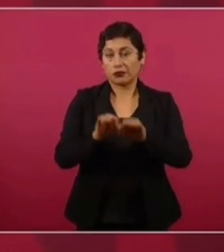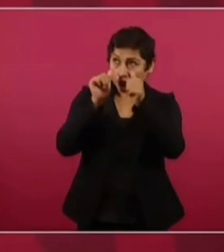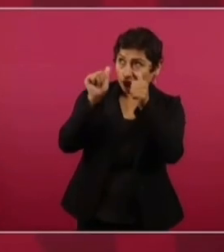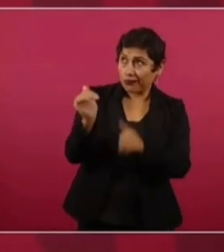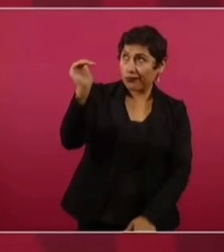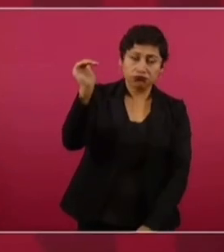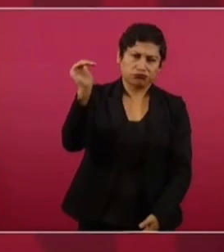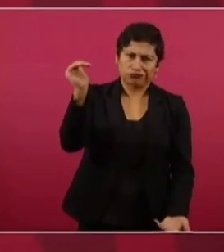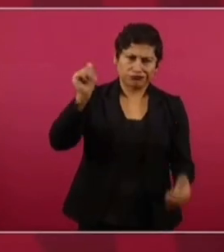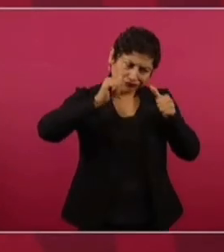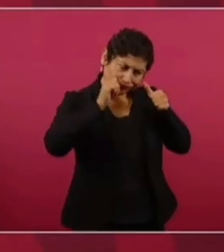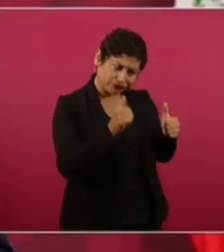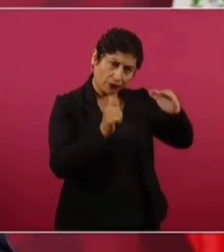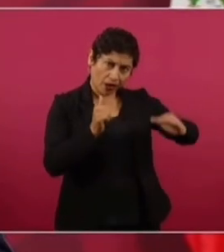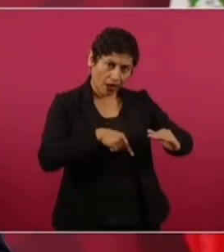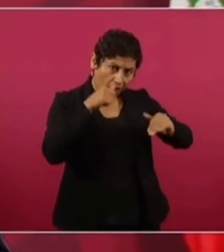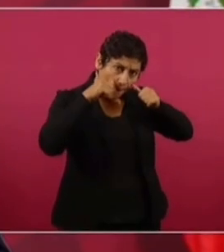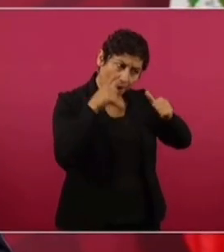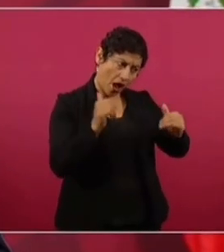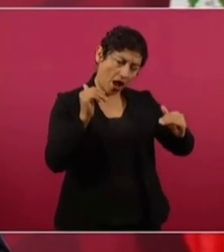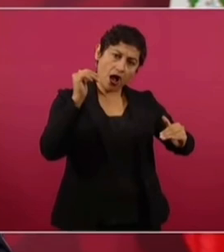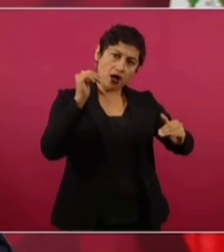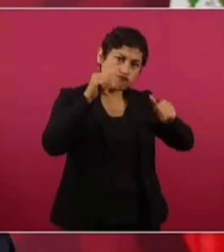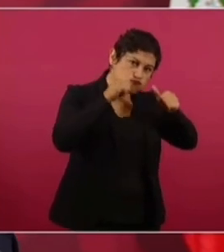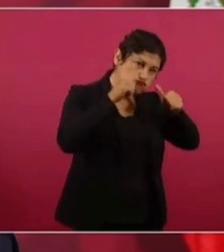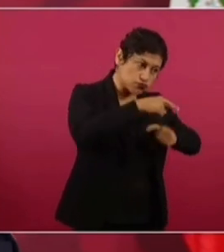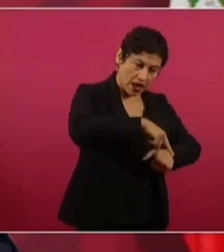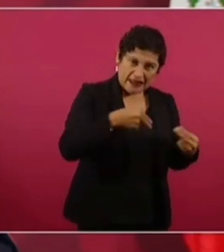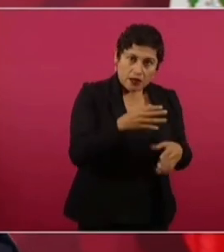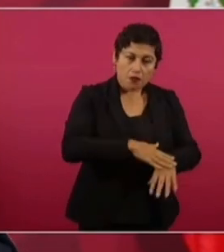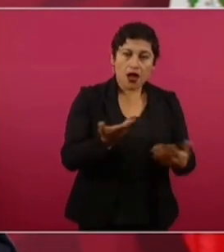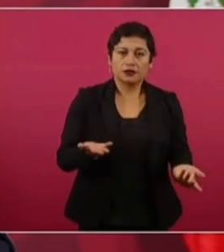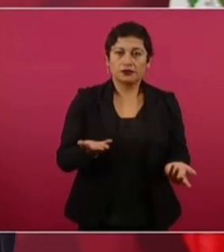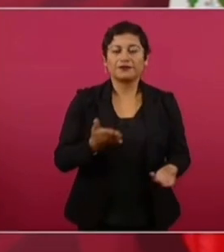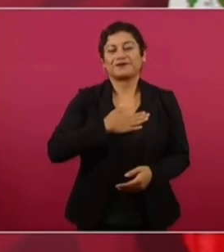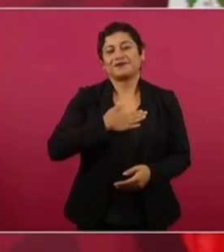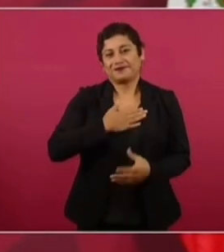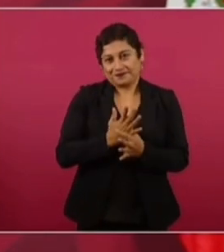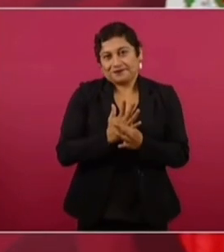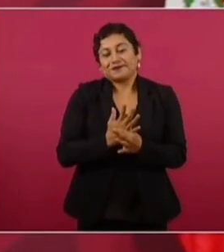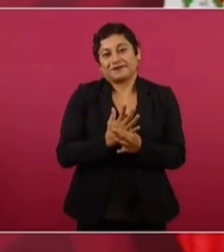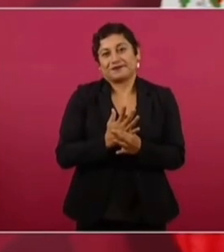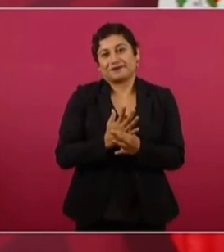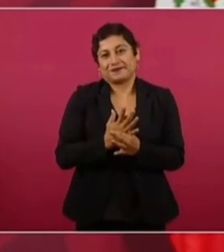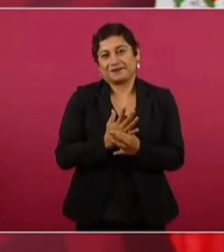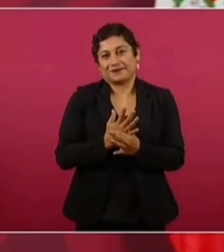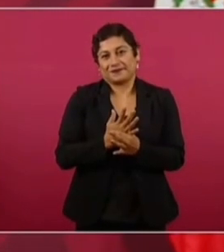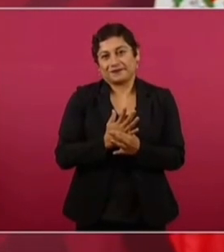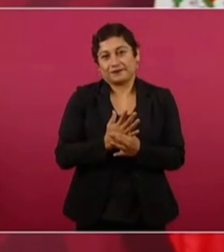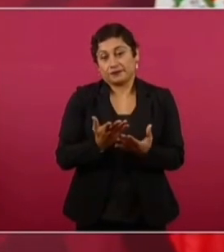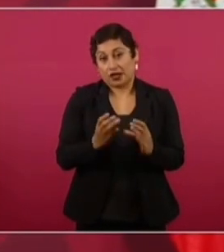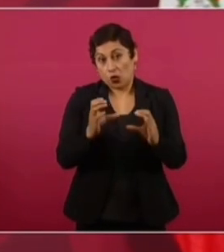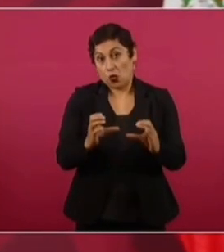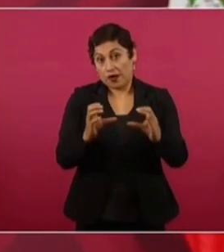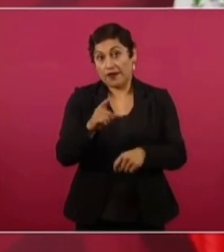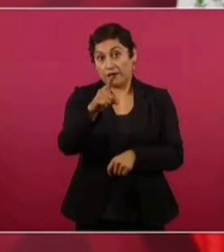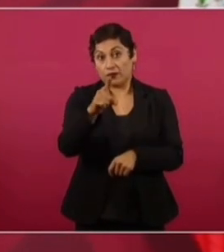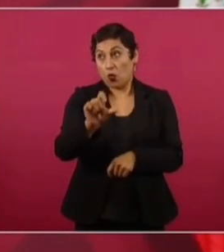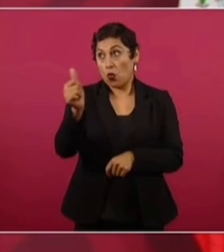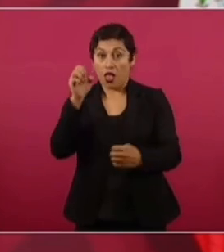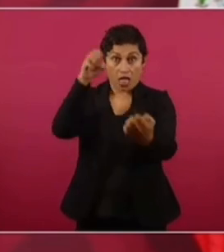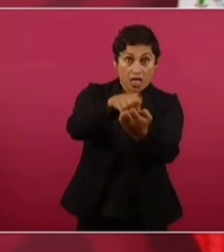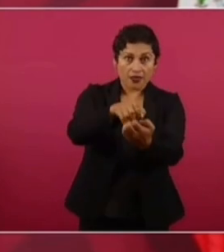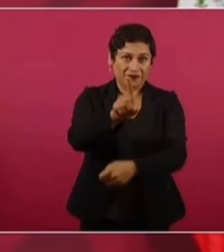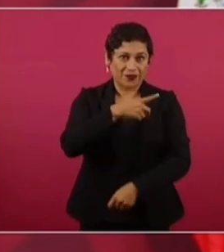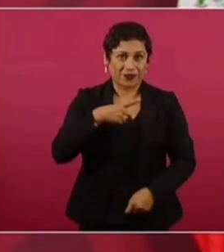necesitados. ¿Qué es lo que yo digo en una frase o dos? Digo, no te dejes engañar. Había una canción de mi época